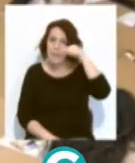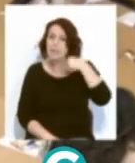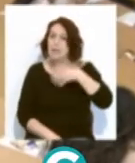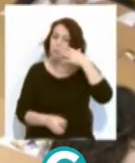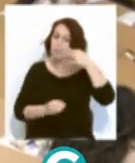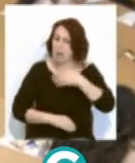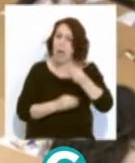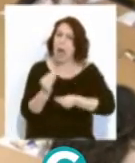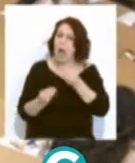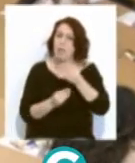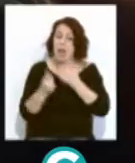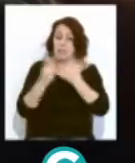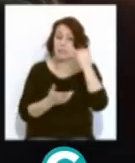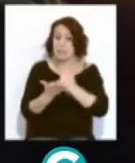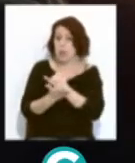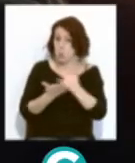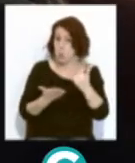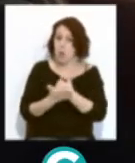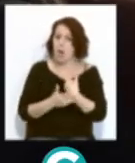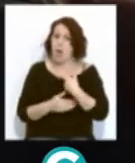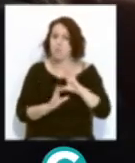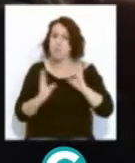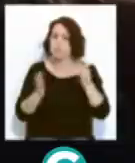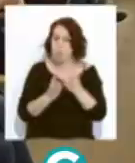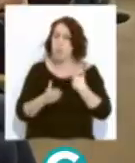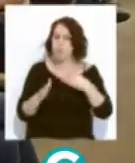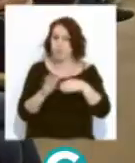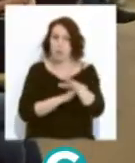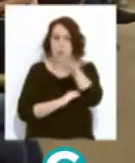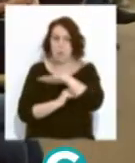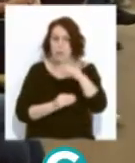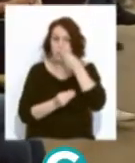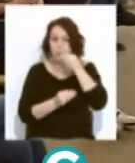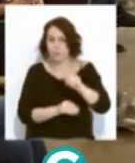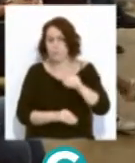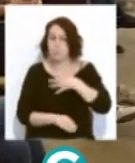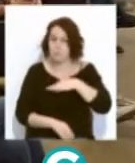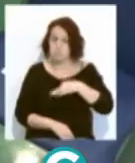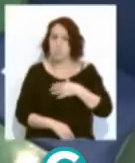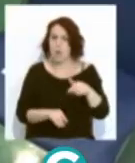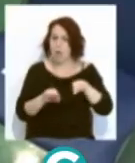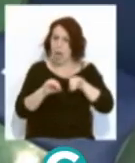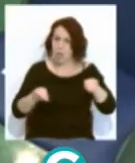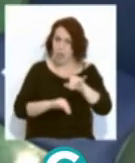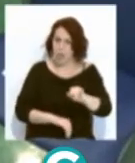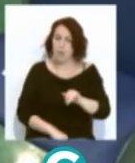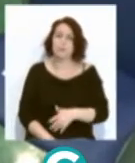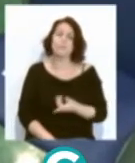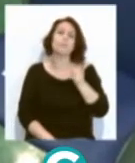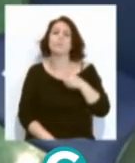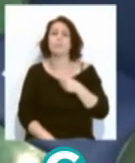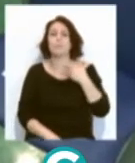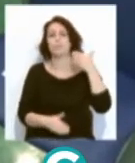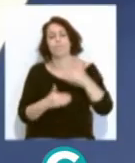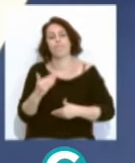presencial en aquellas asignaturas en las que el tamaño del grupo y el aforo del espacio asignado así lo permita. Eso sí, siempre